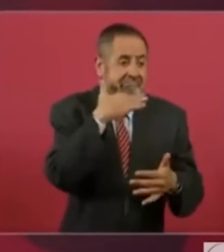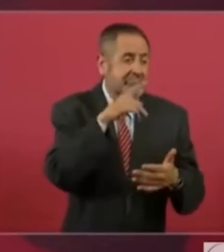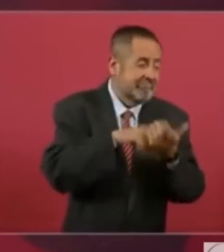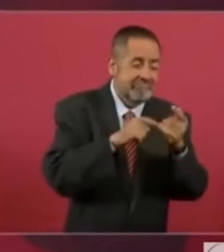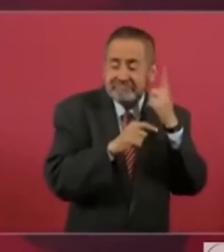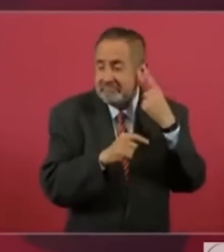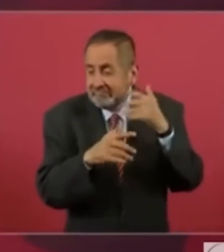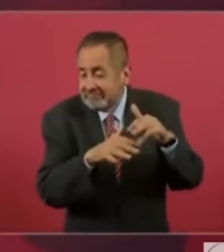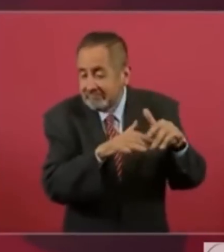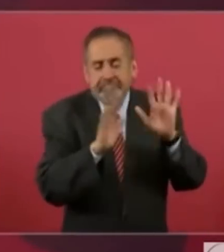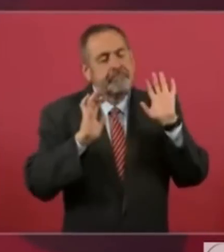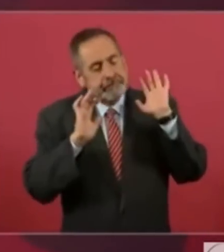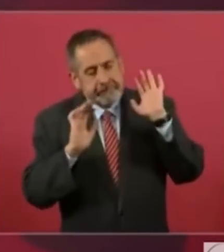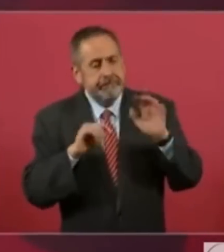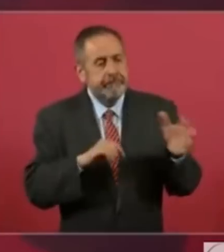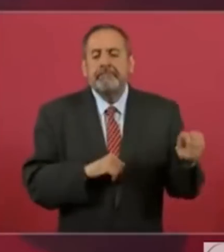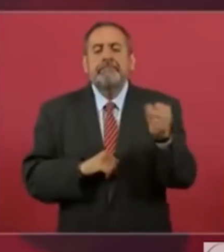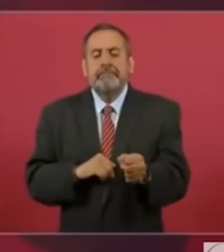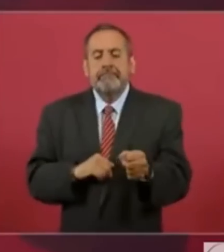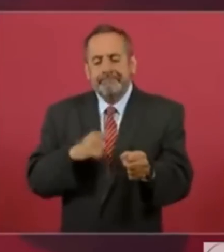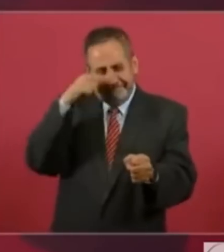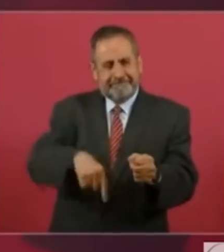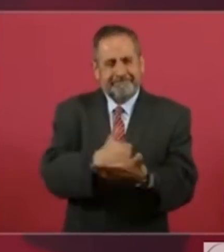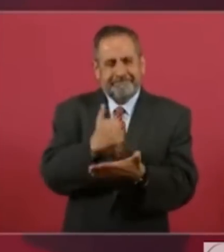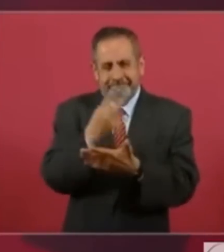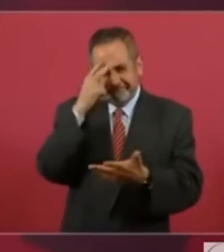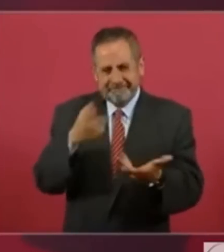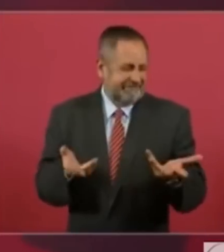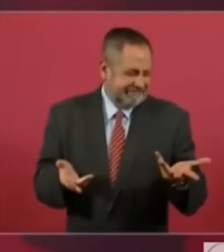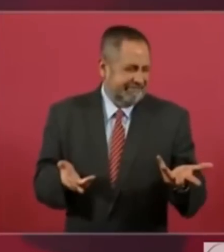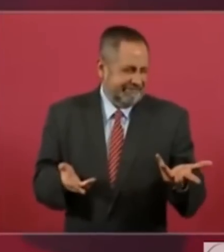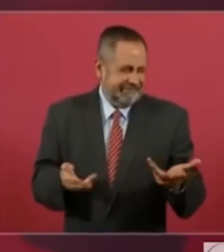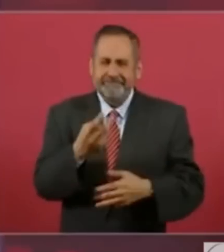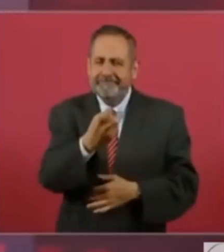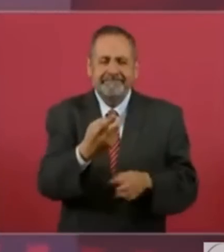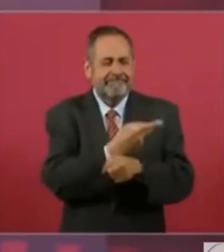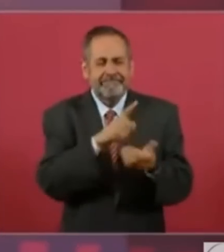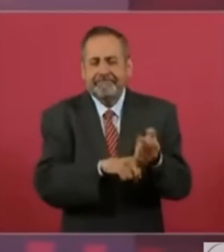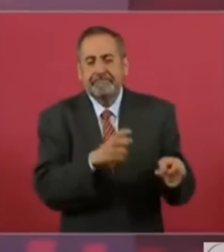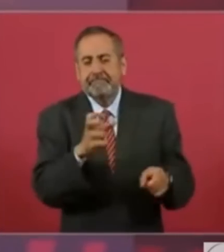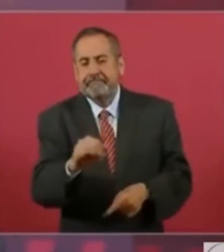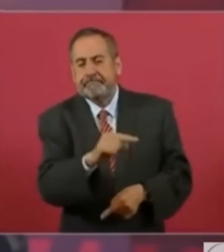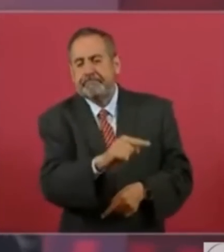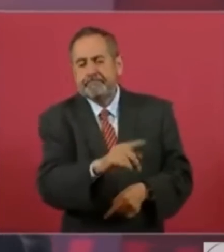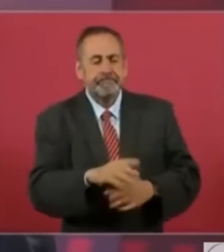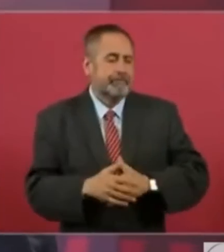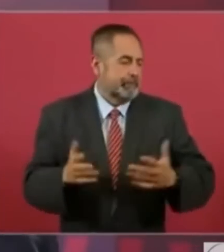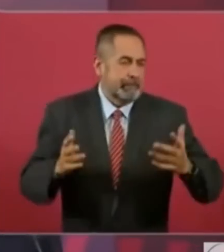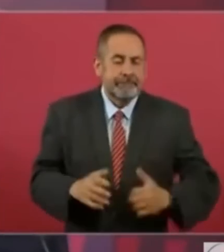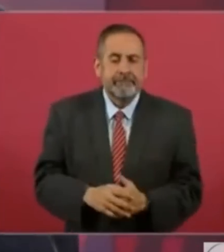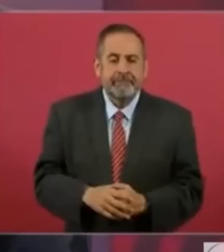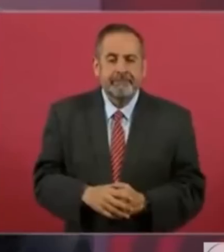son de las cosas que suceden, que pueden parecer